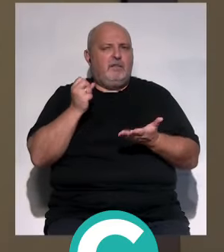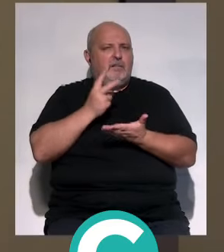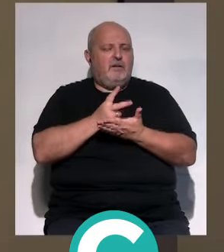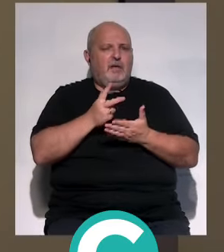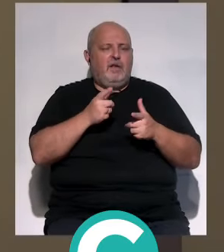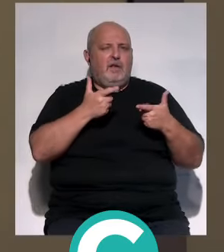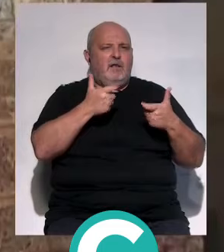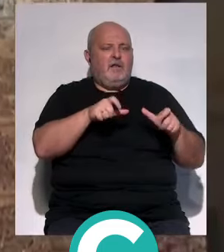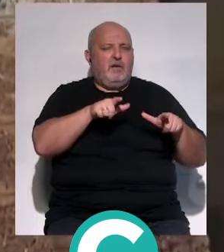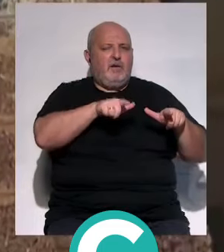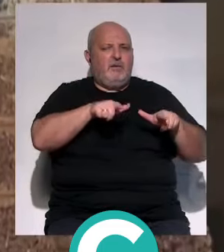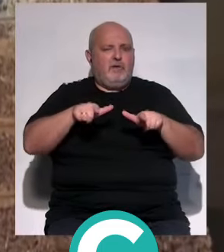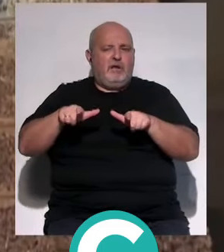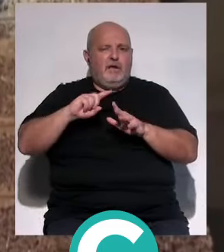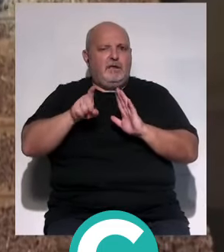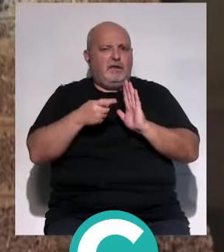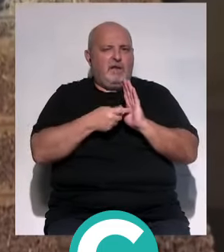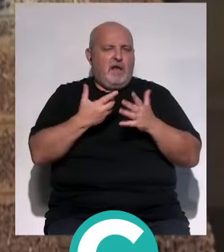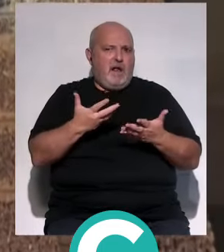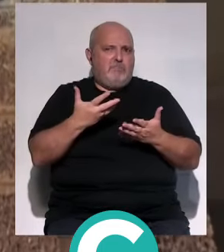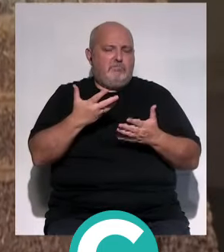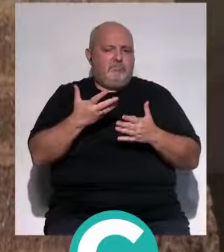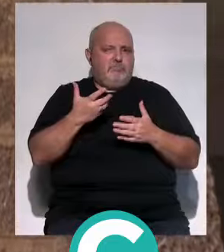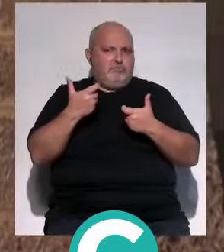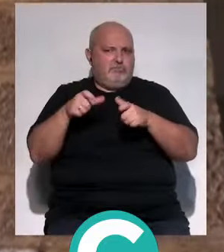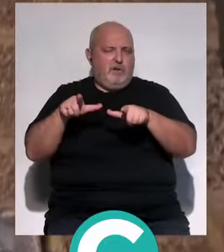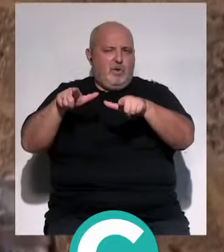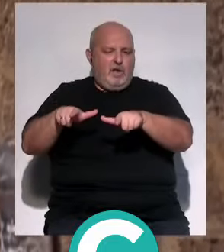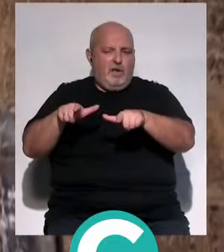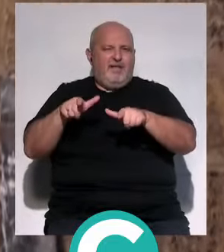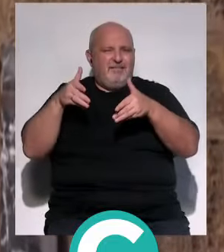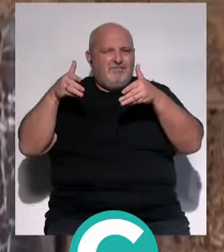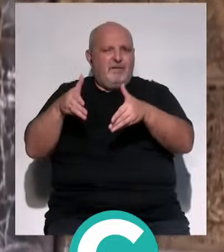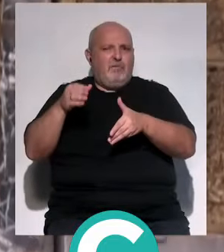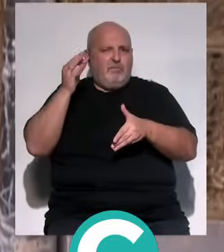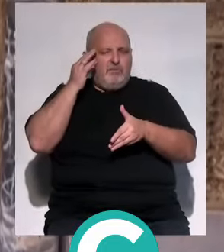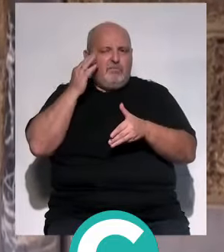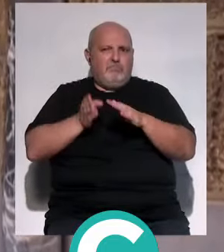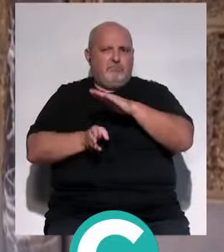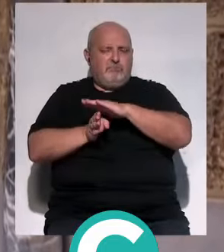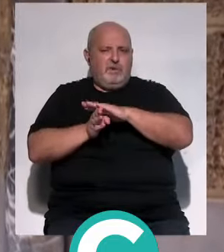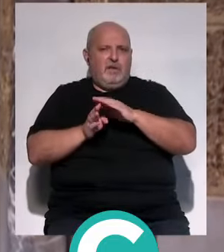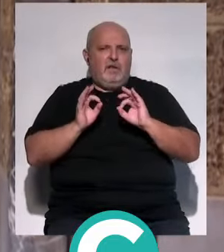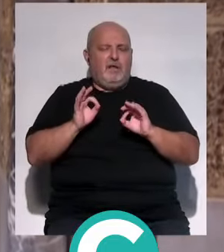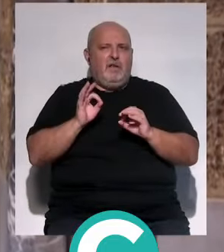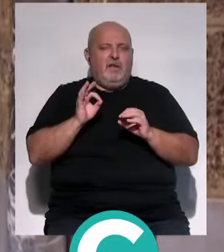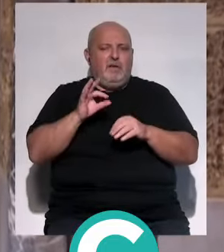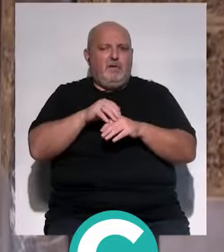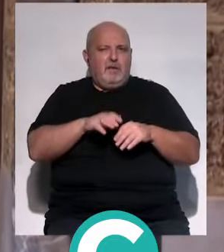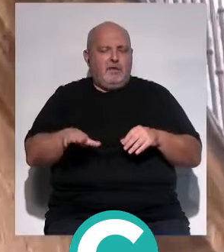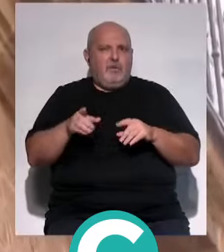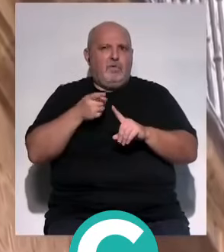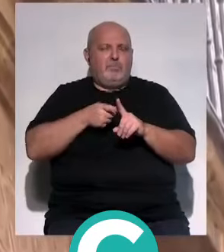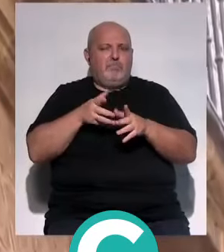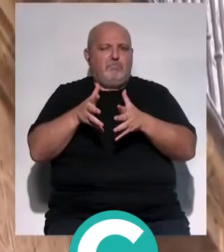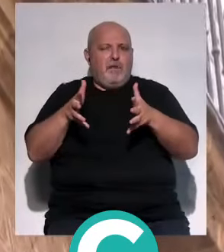las unidades de atención integral, como esa unidad dedicada a la mujer, esa unidad en pediatría, esa